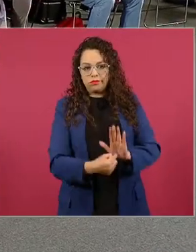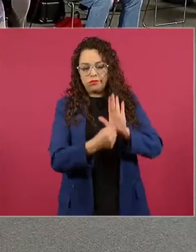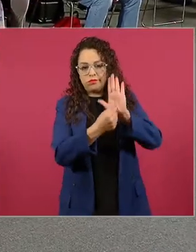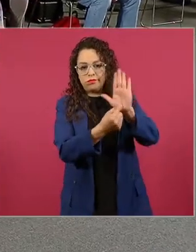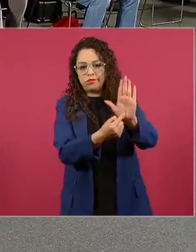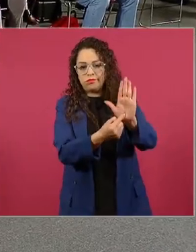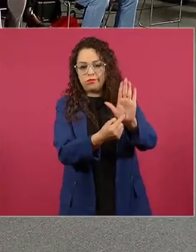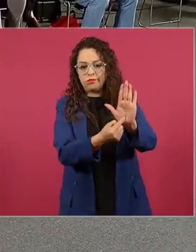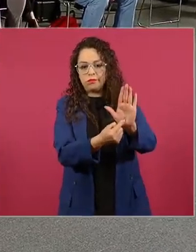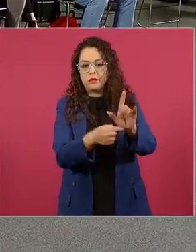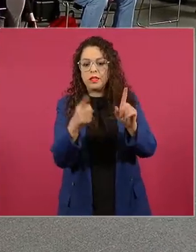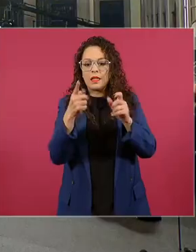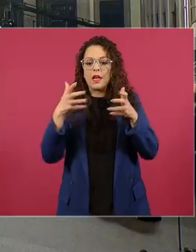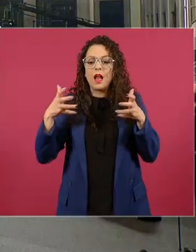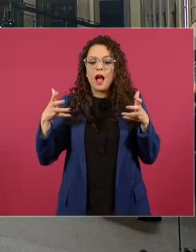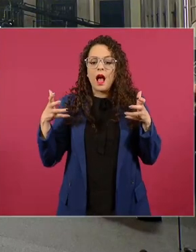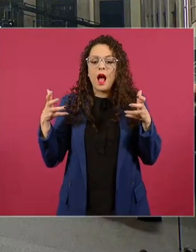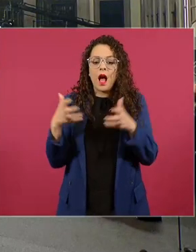todo lo que se ha hecho